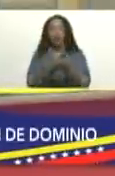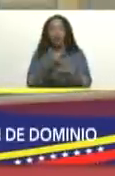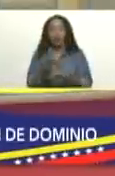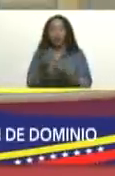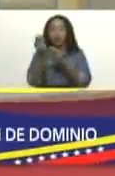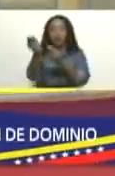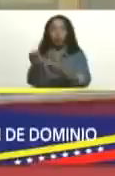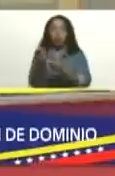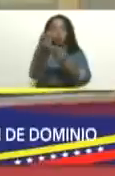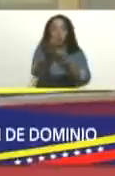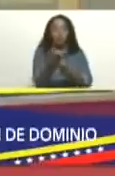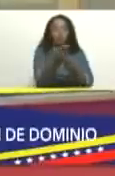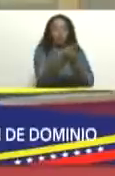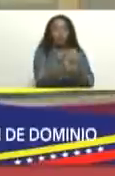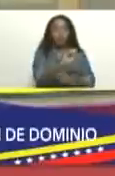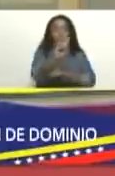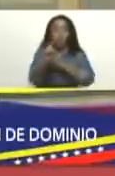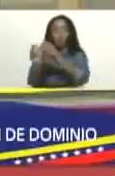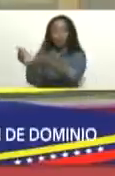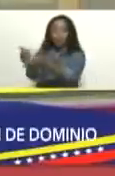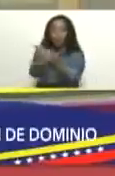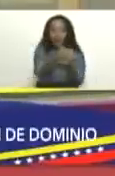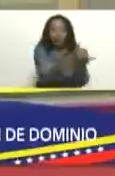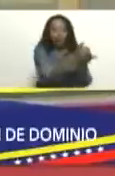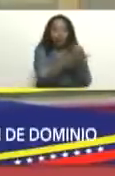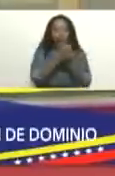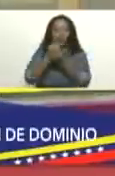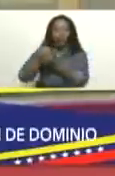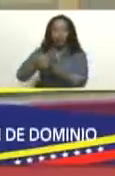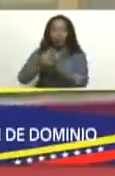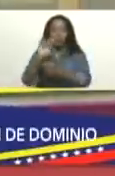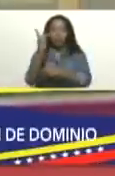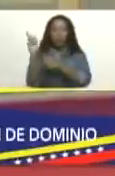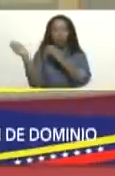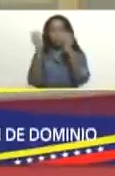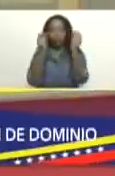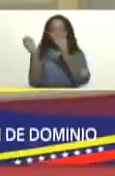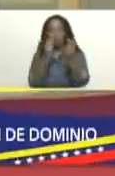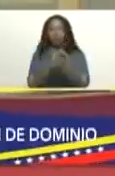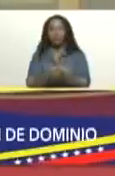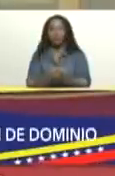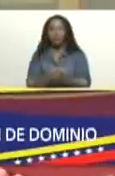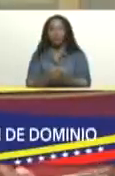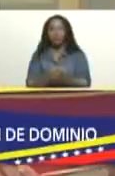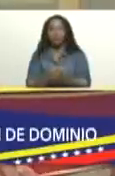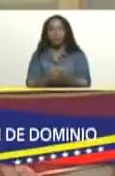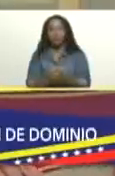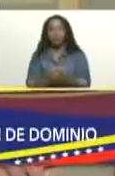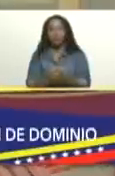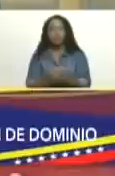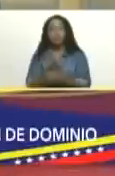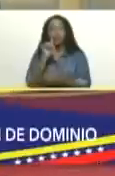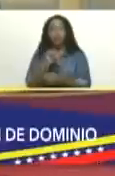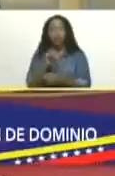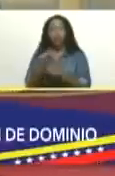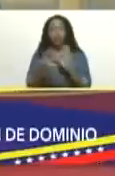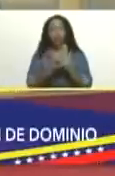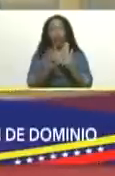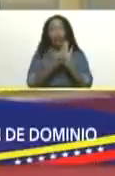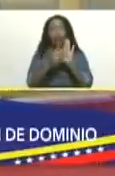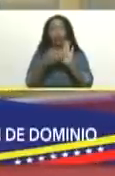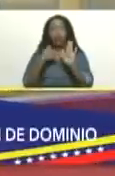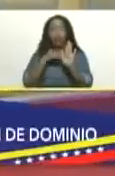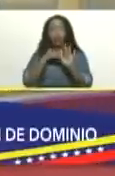en la consulta para la segunda discusión. Y esta ley que le estamos